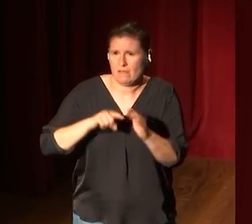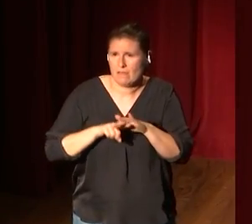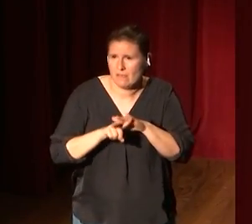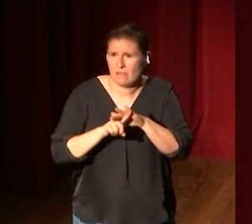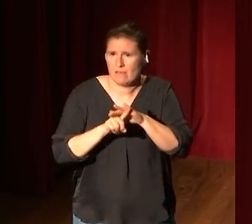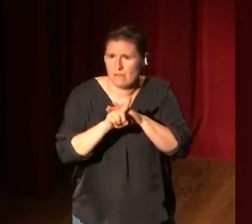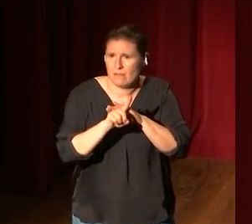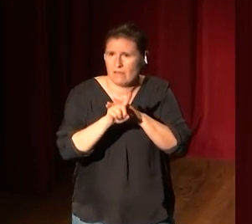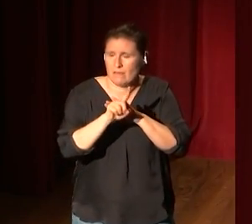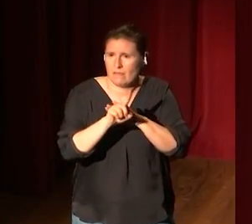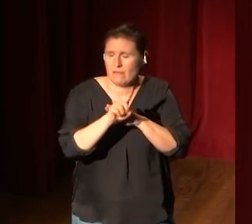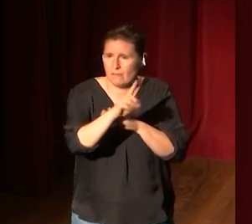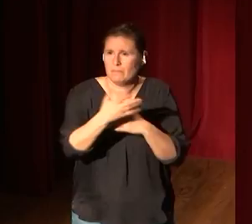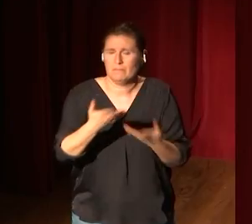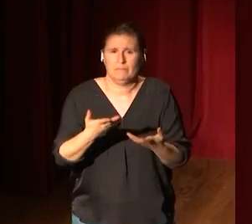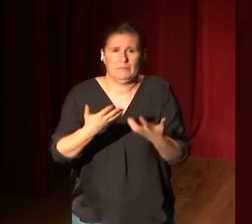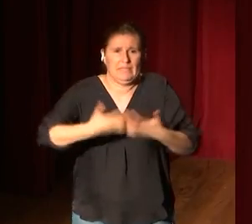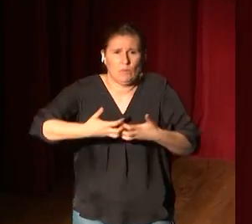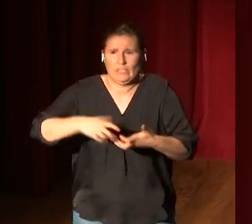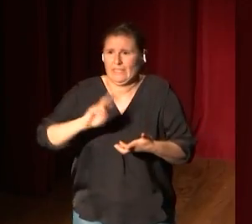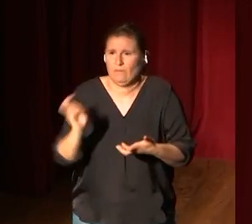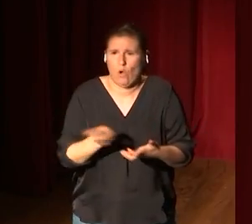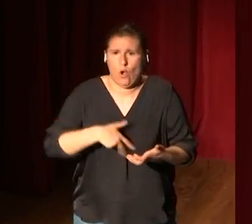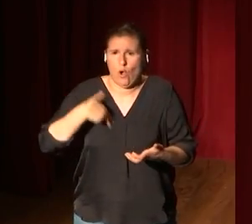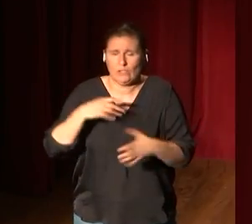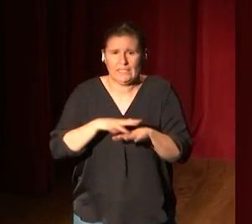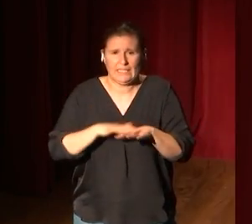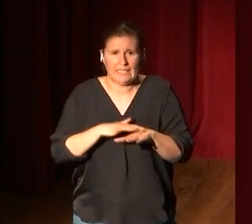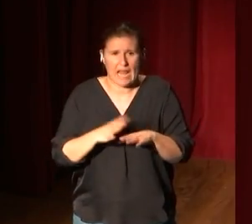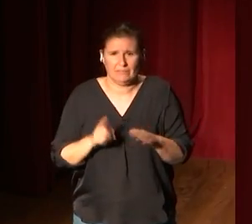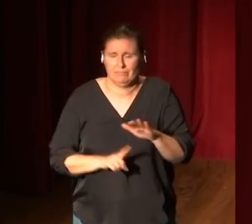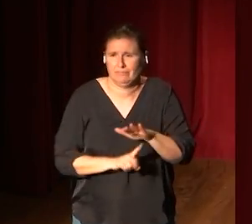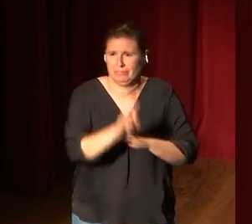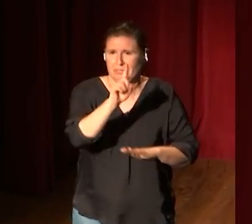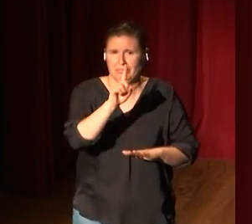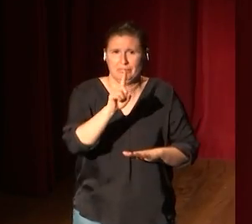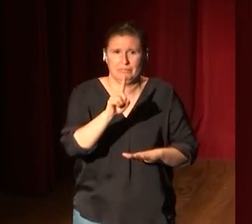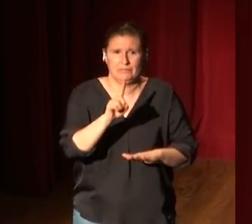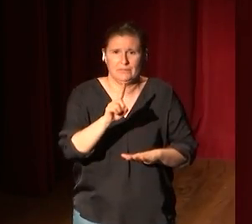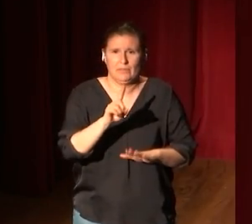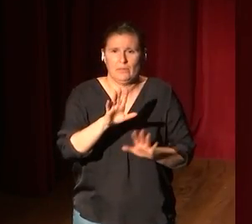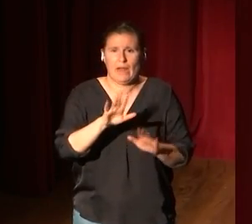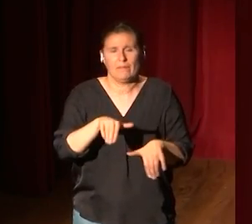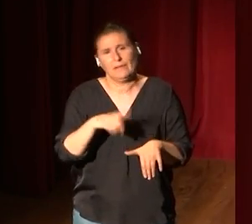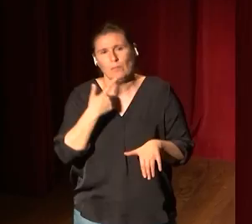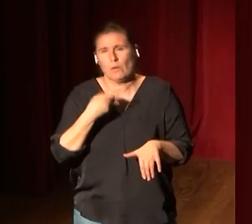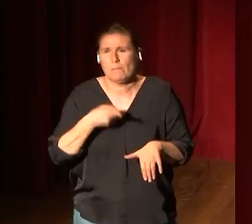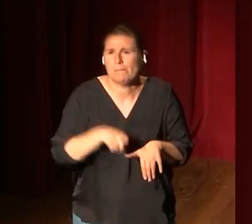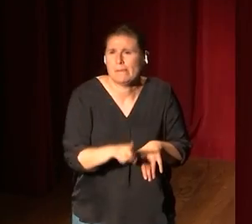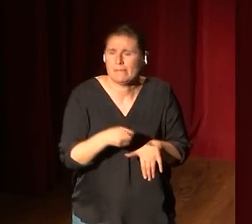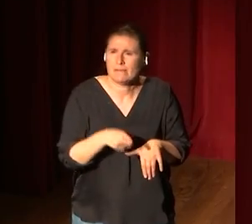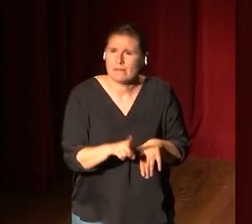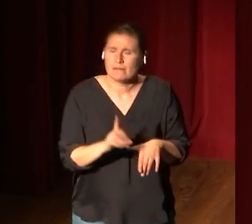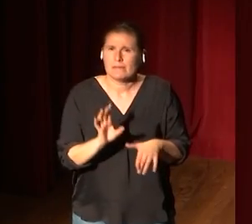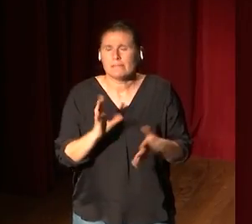globo de los dispositivos, de los dispositivos, de lo digital, para, no voy a decir pervertir, pero sí